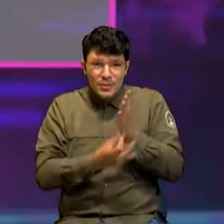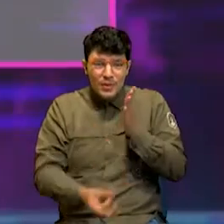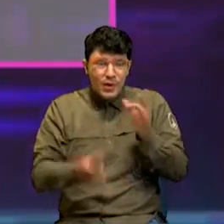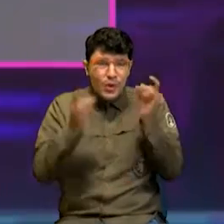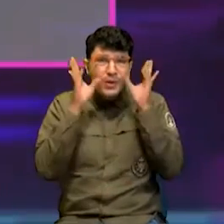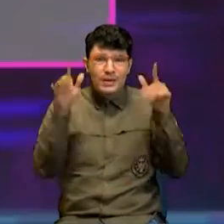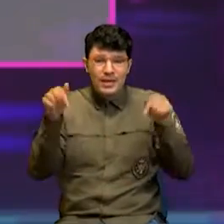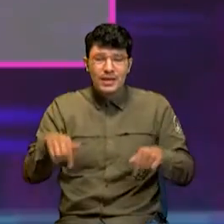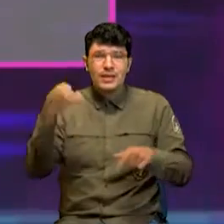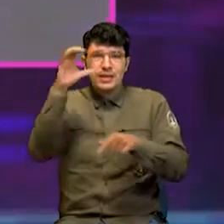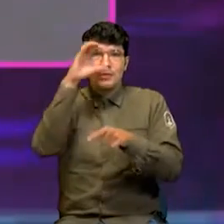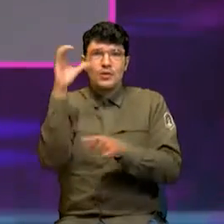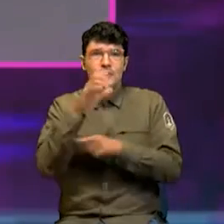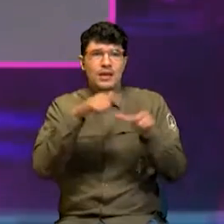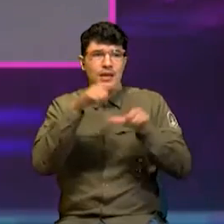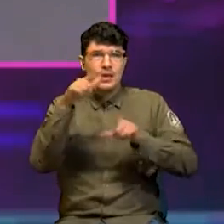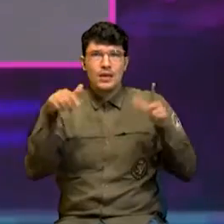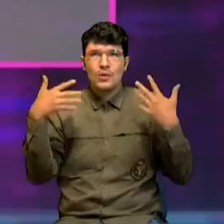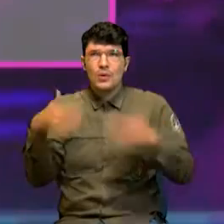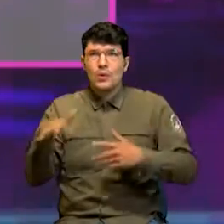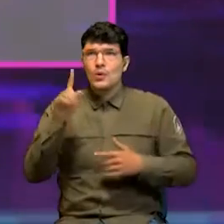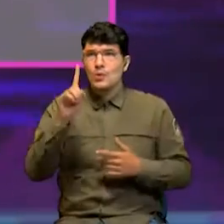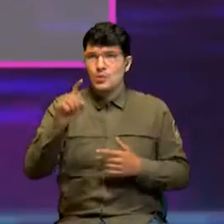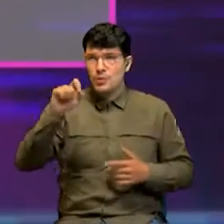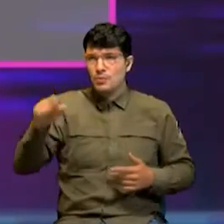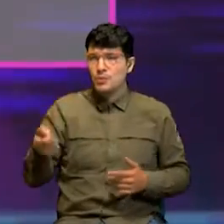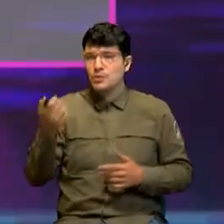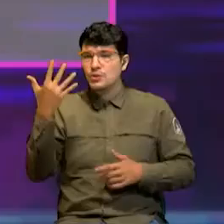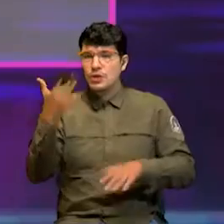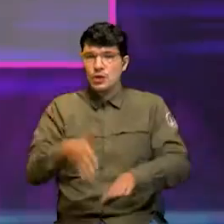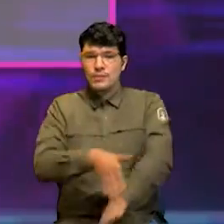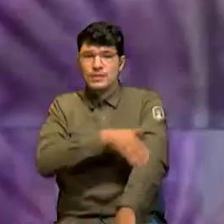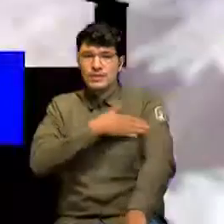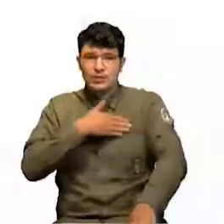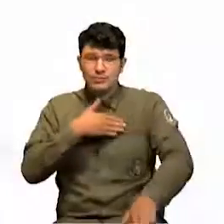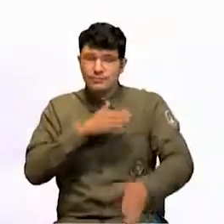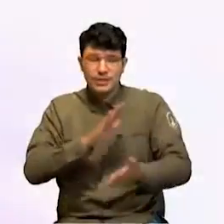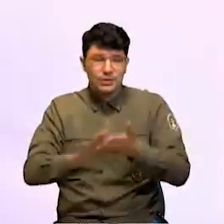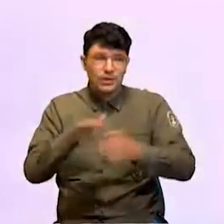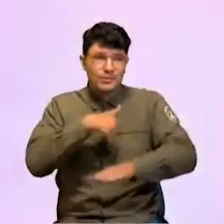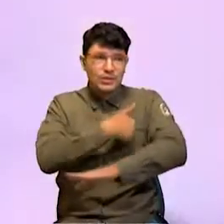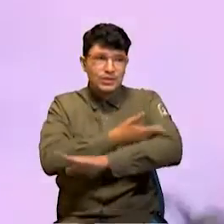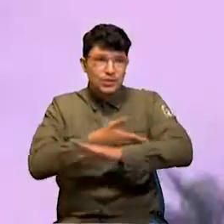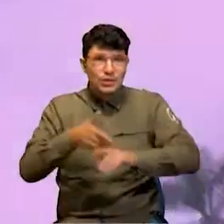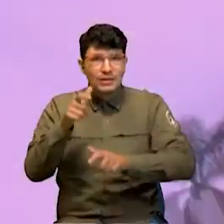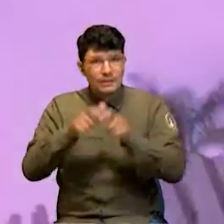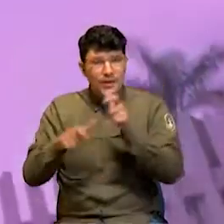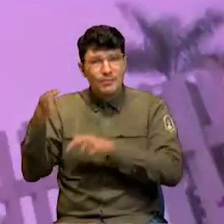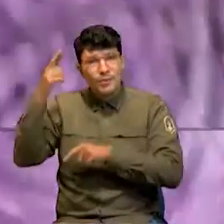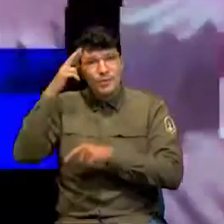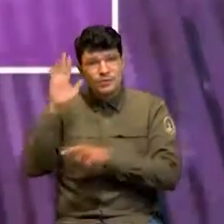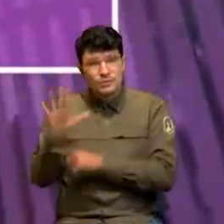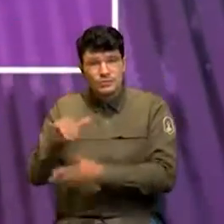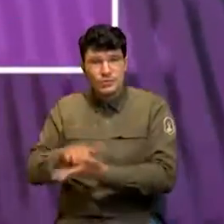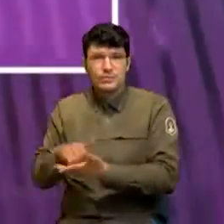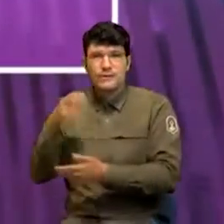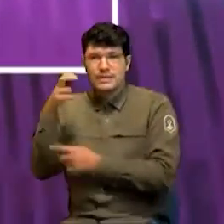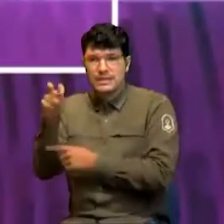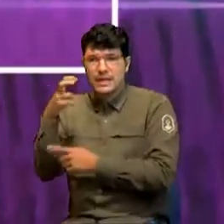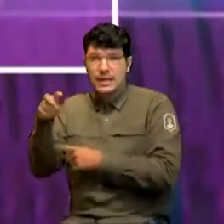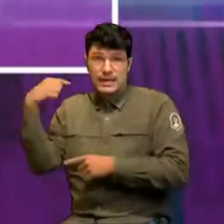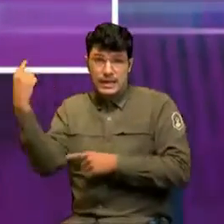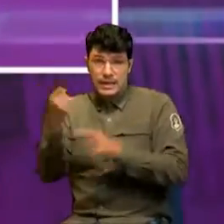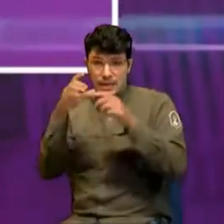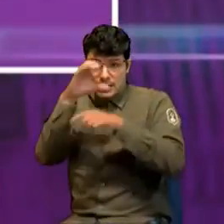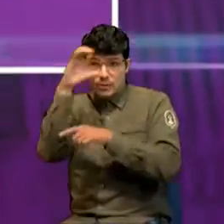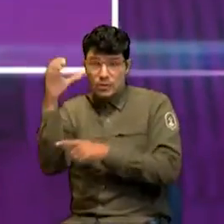que en Colombia alcanza los 1.5 millones de personas. Por su parte, la Fiscalía General de la Nación reveló